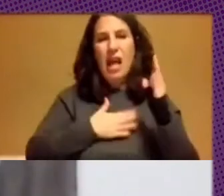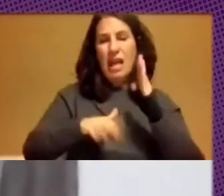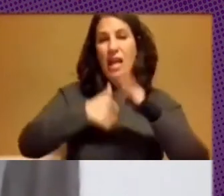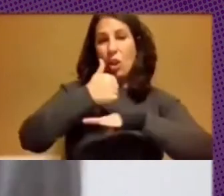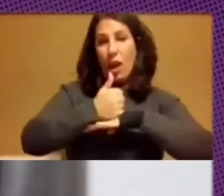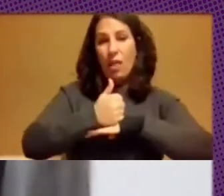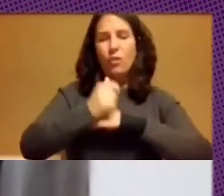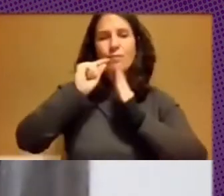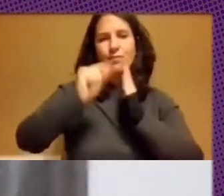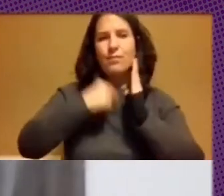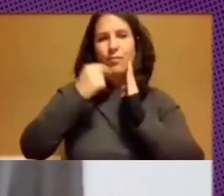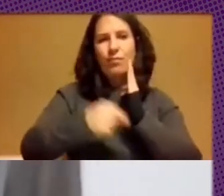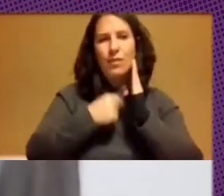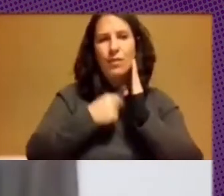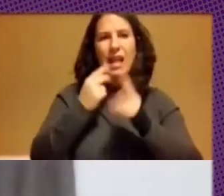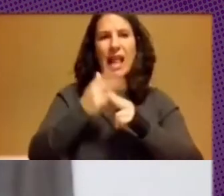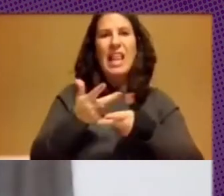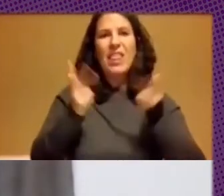licencias de Zoom.